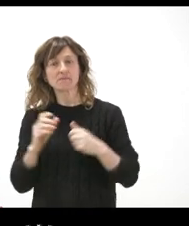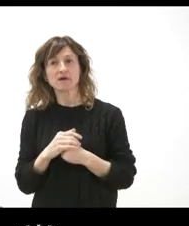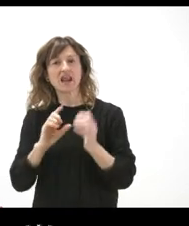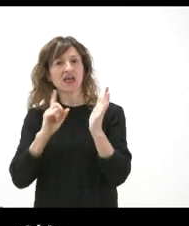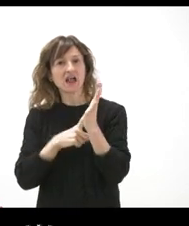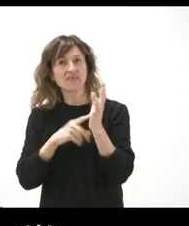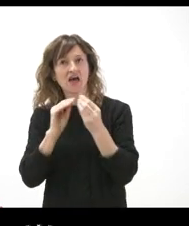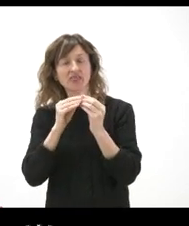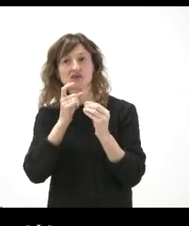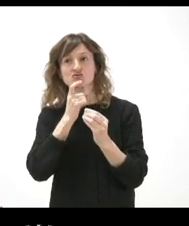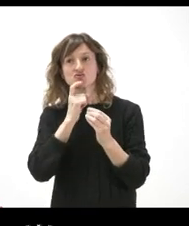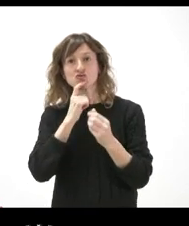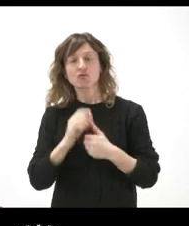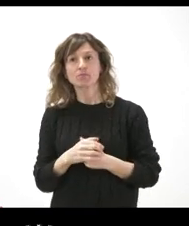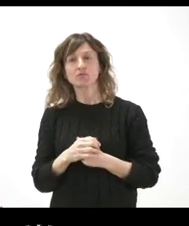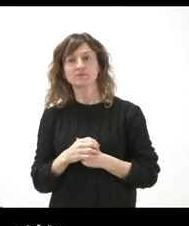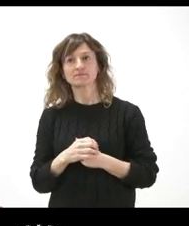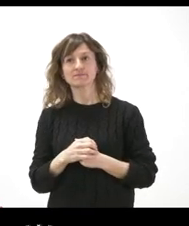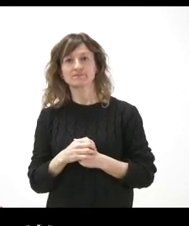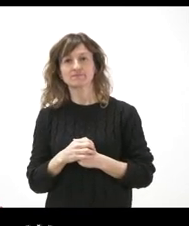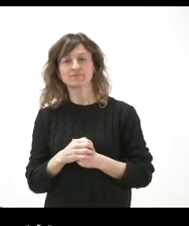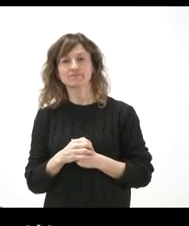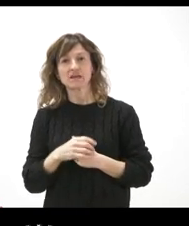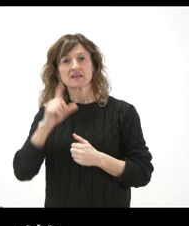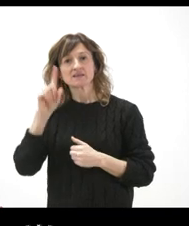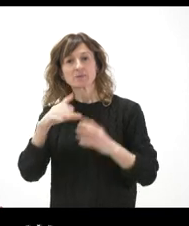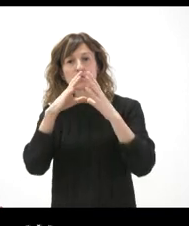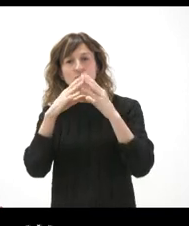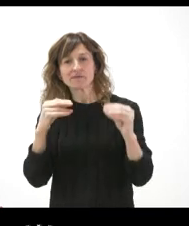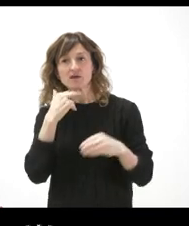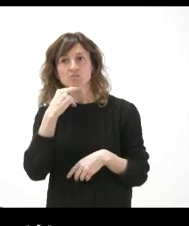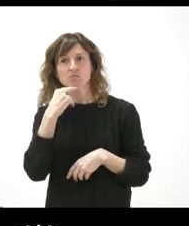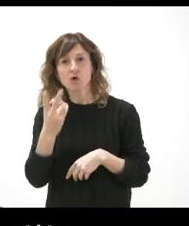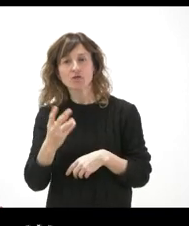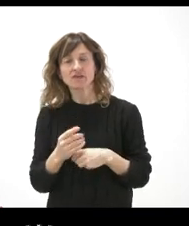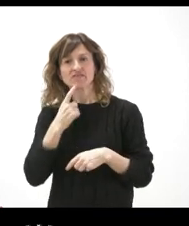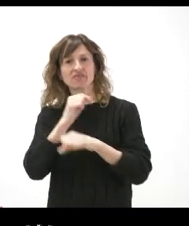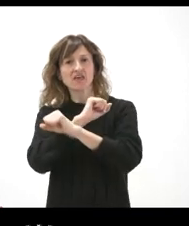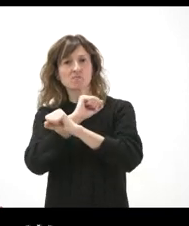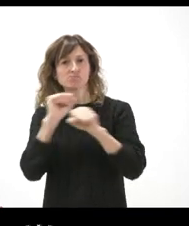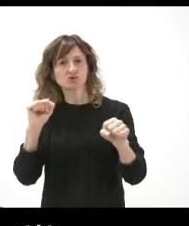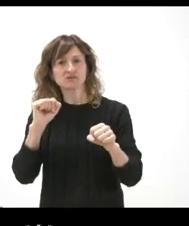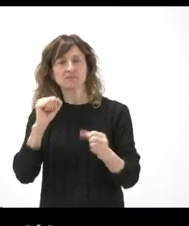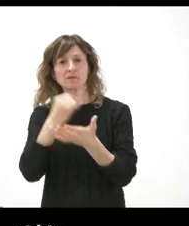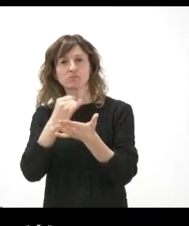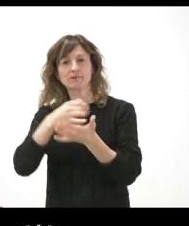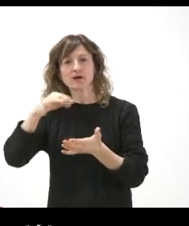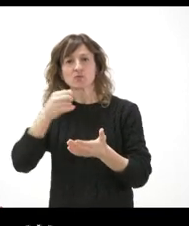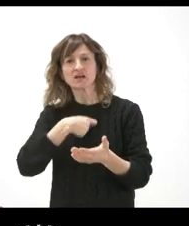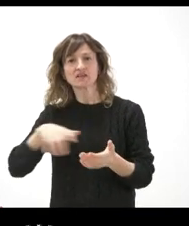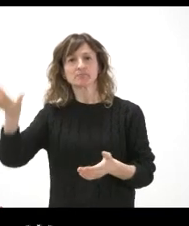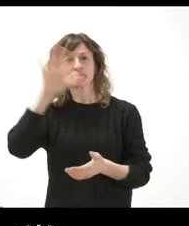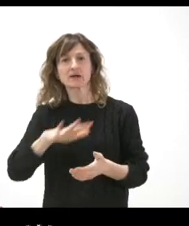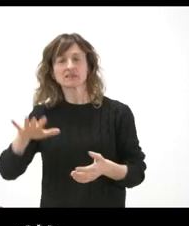legalidad. Y además ha habido otras voces, por ejemplo, de universidades que han dicho que era imposible poner esta eva única en común.